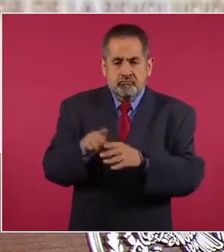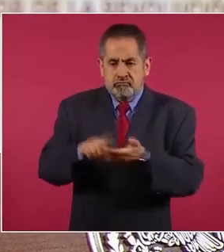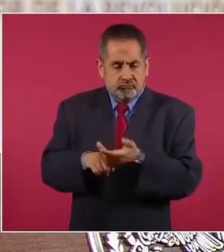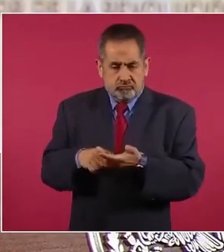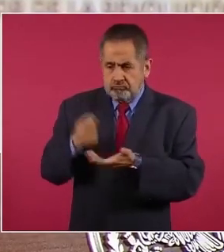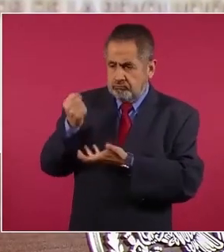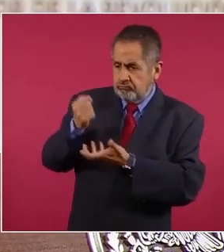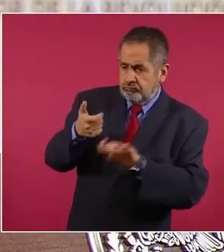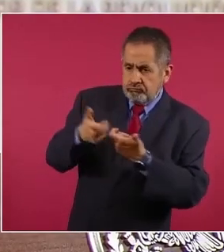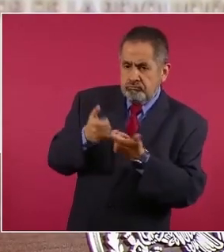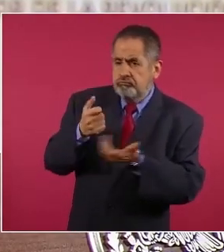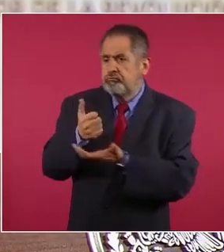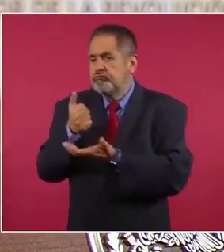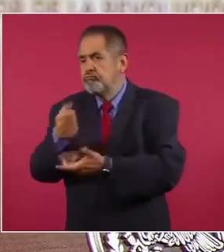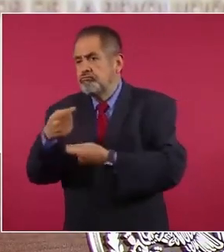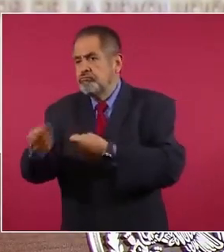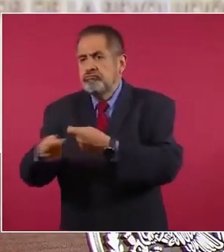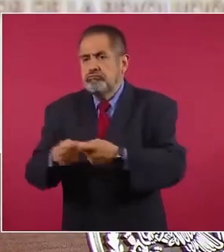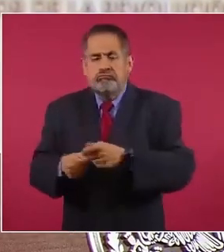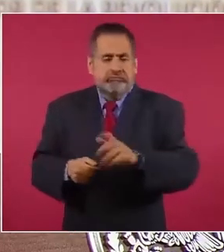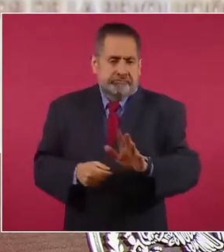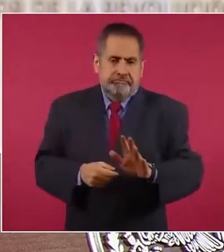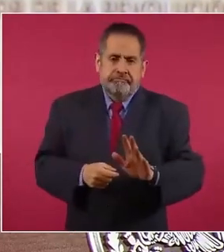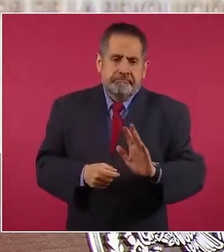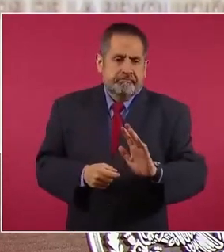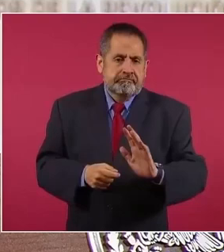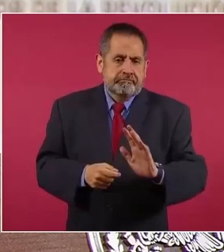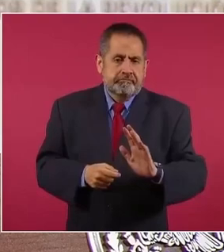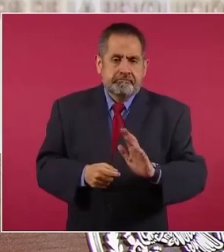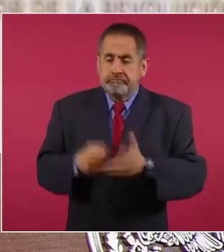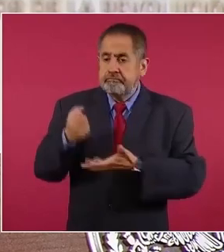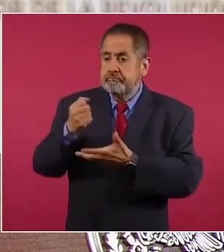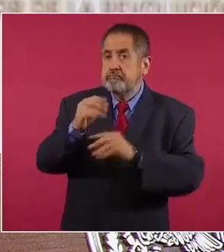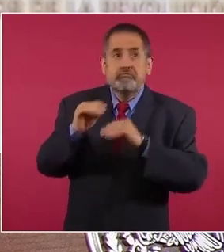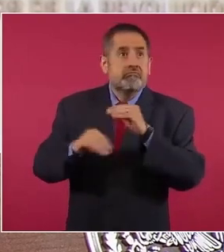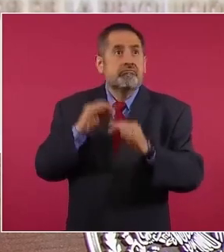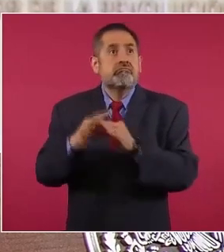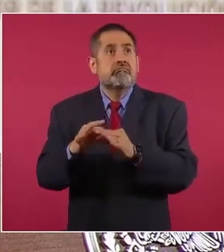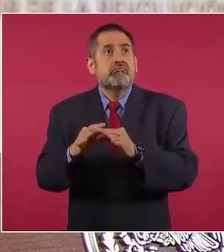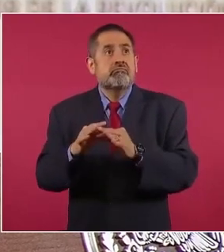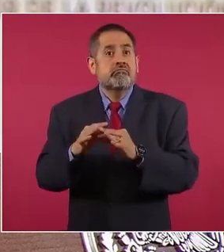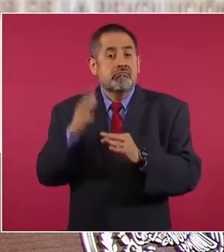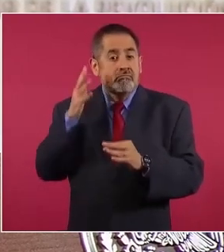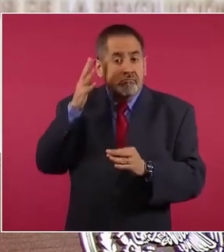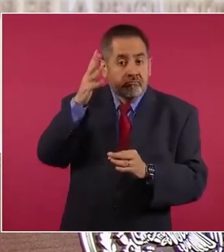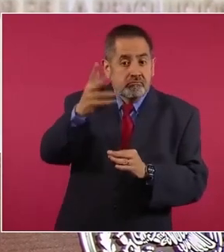que no queremos que de nuevo